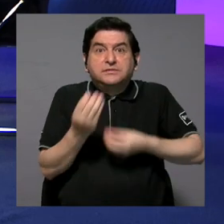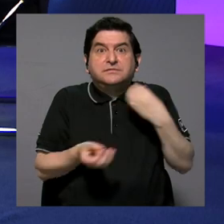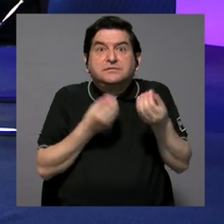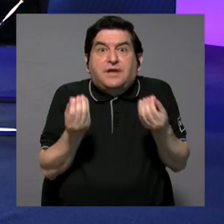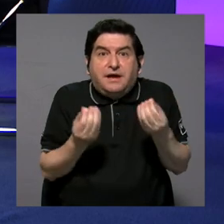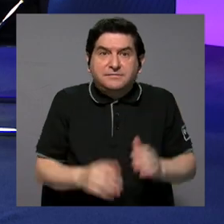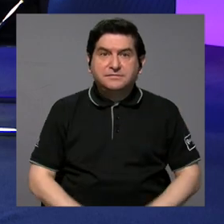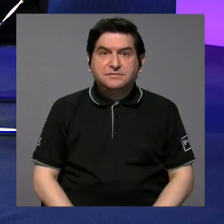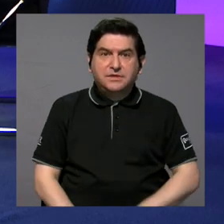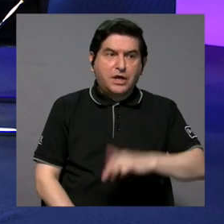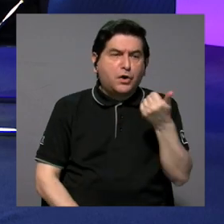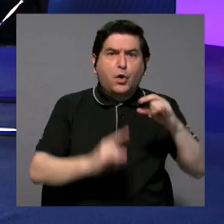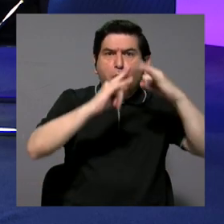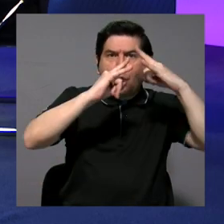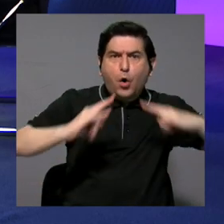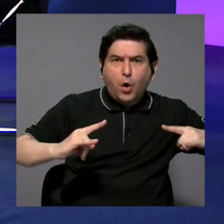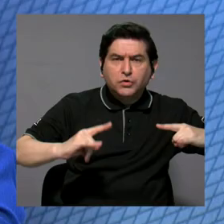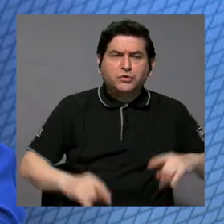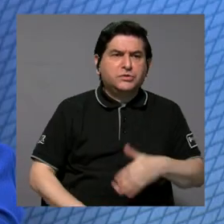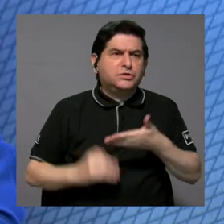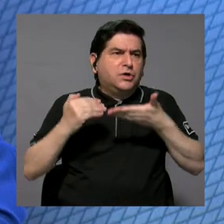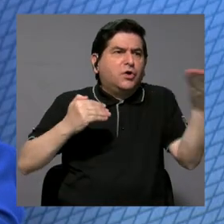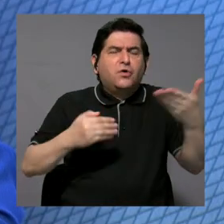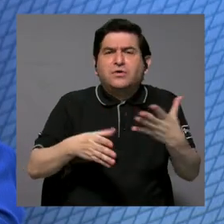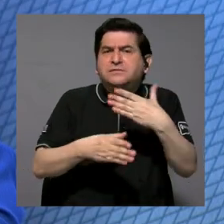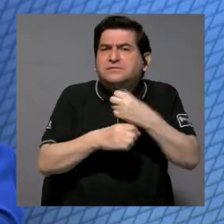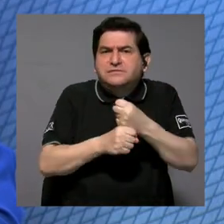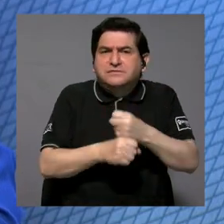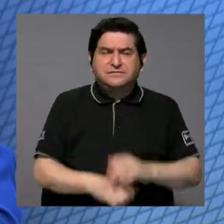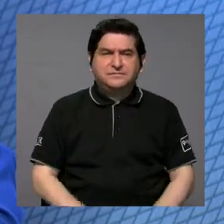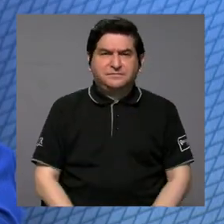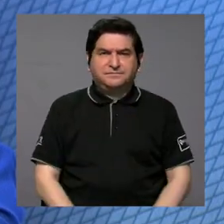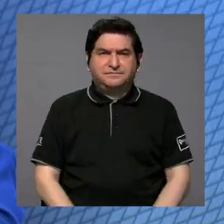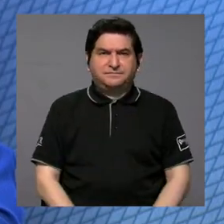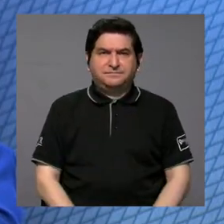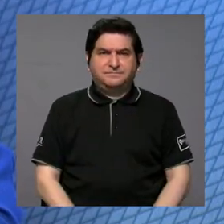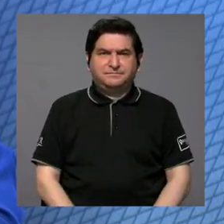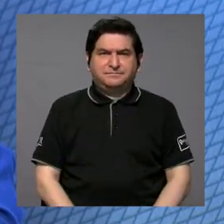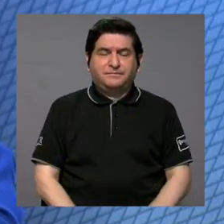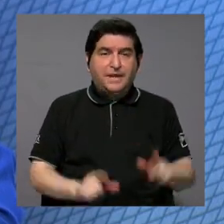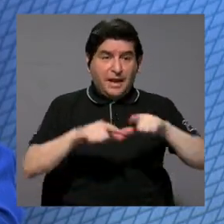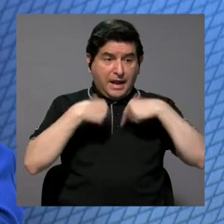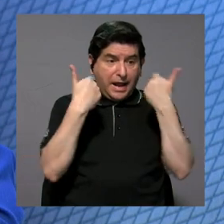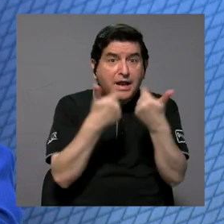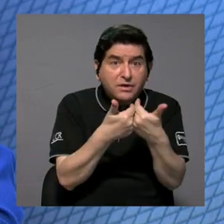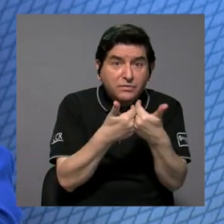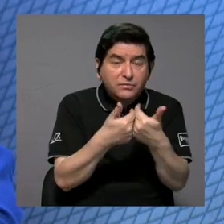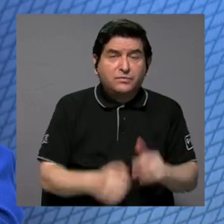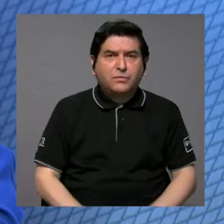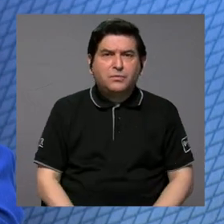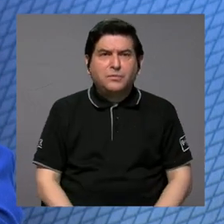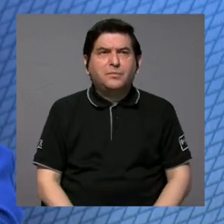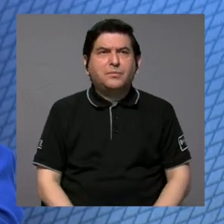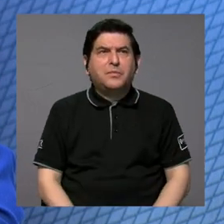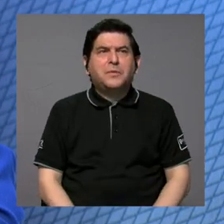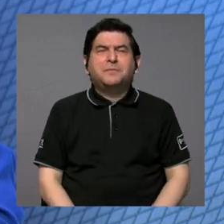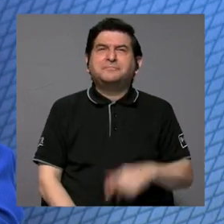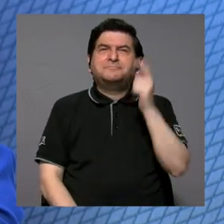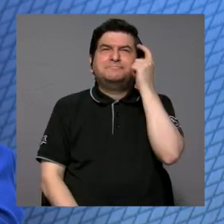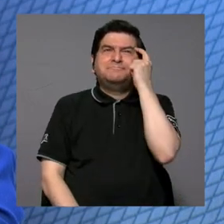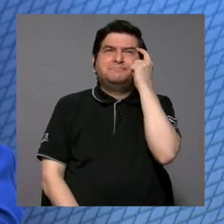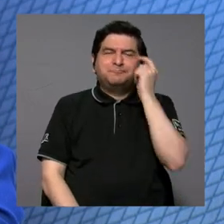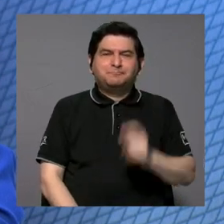crear otros albergues, vamos a hacer otras cosas. Entonces, como él, digamos, en el grupo había como un tono de, bueno, mejor